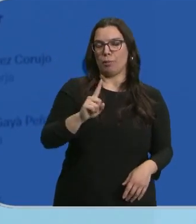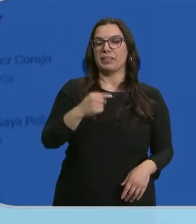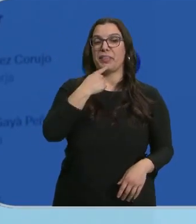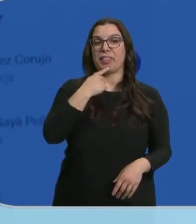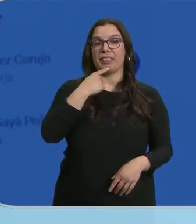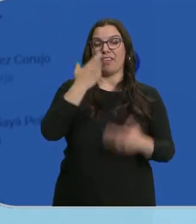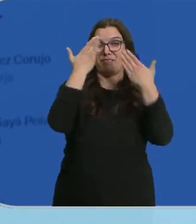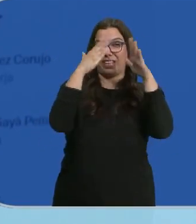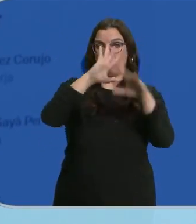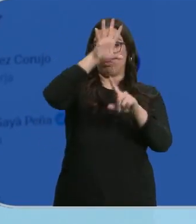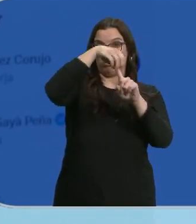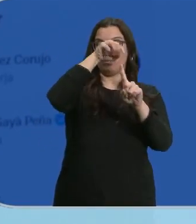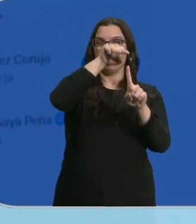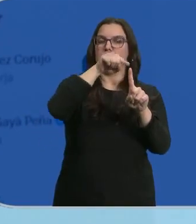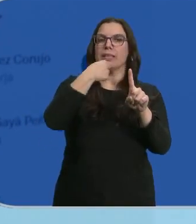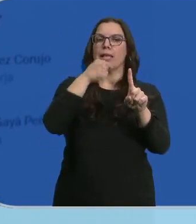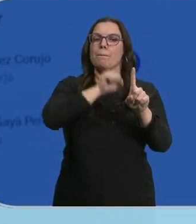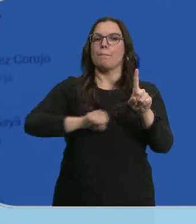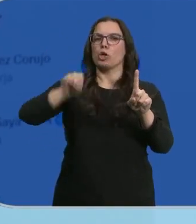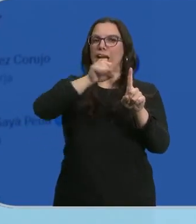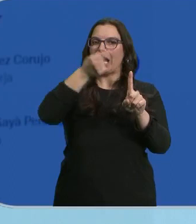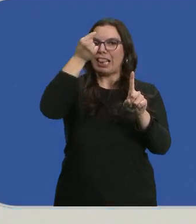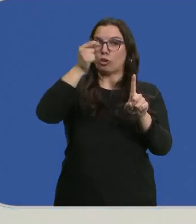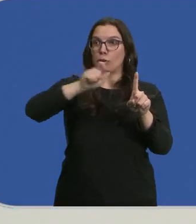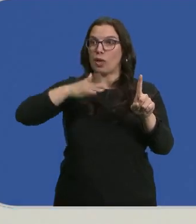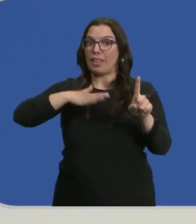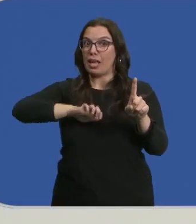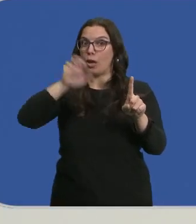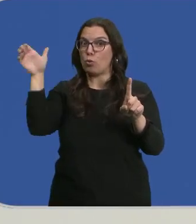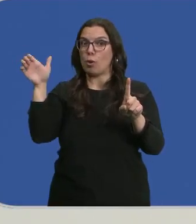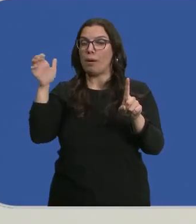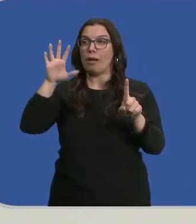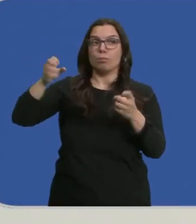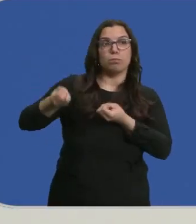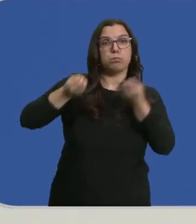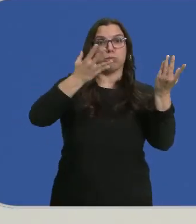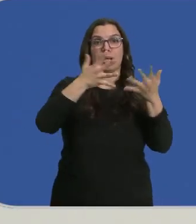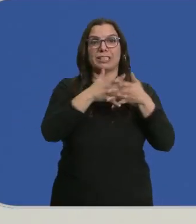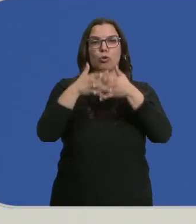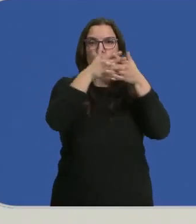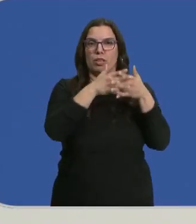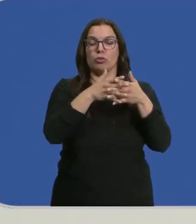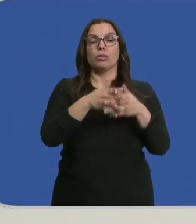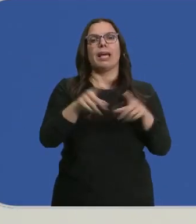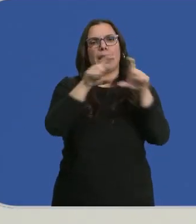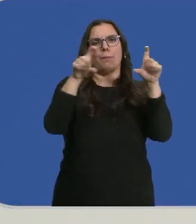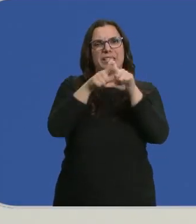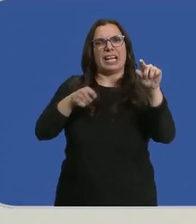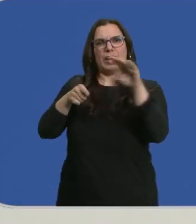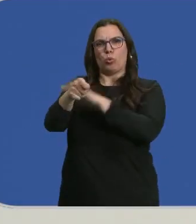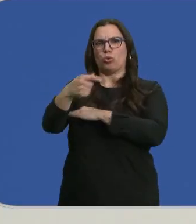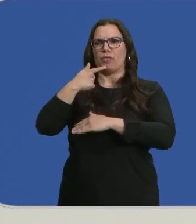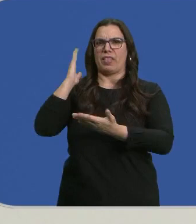la matriz de Facebook de no proteger suficientemente los datos de europeos al trasladarlos a Estados Unidos. La empresa va a recurrir la sanción que ha